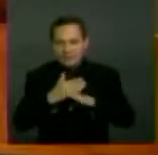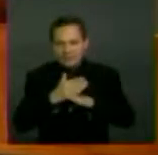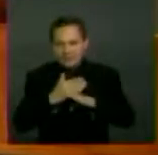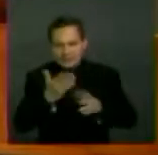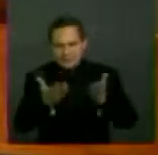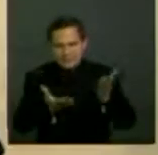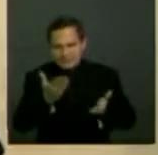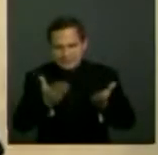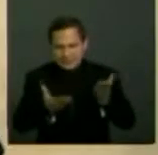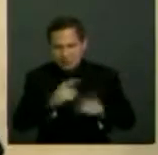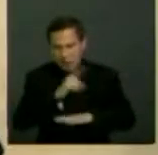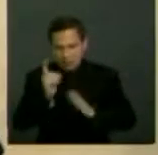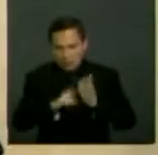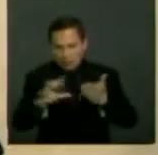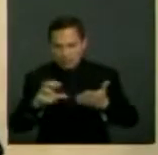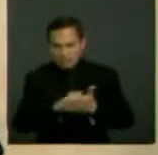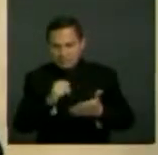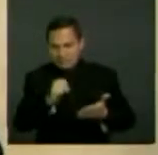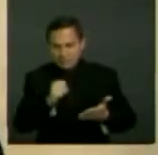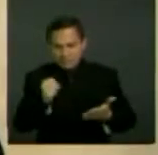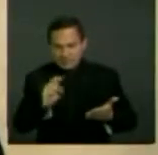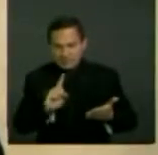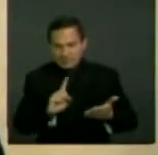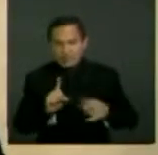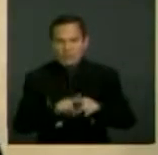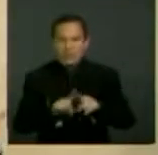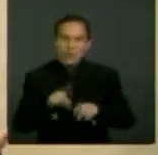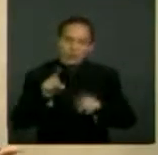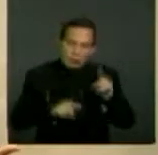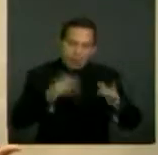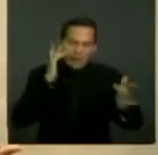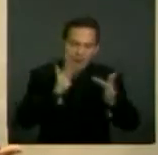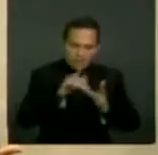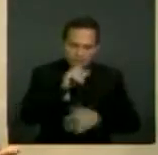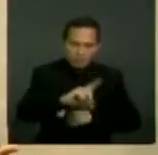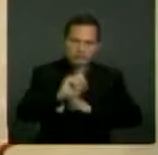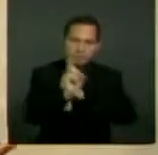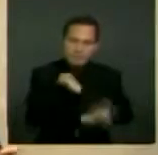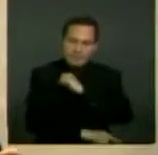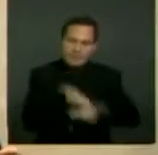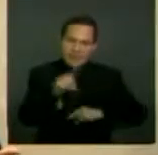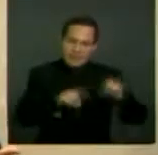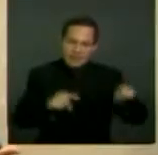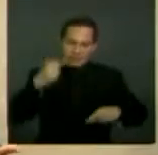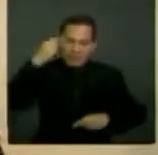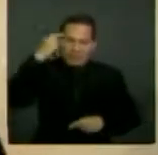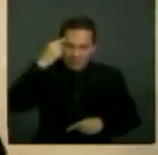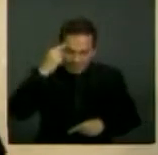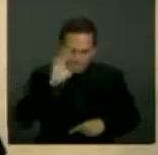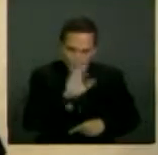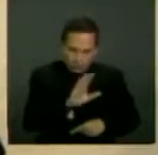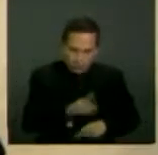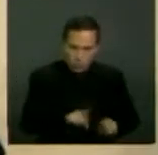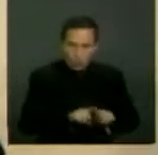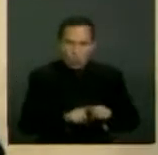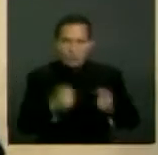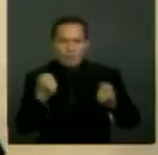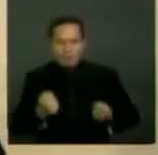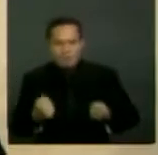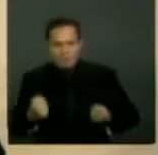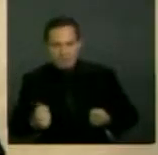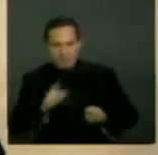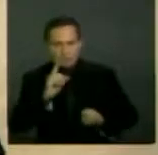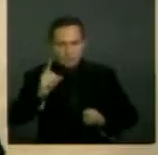condicionada, estaríamos hablando de que hay un tipo penal que en algunas interpretaciones puede violar la Carta Política y en otras no,